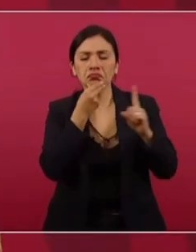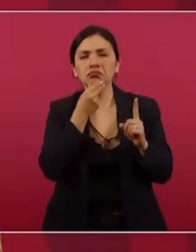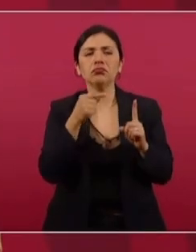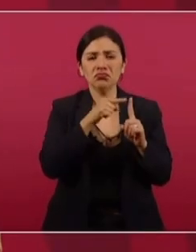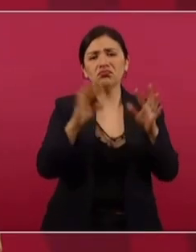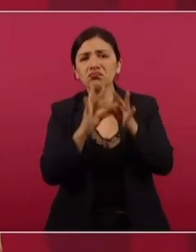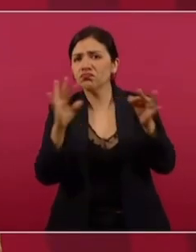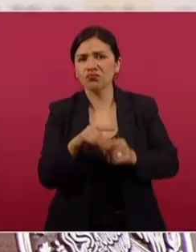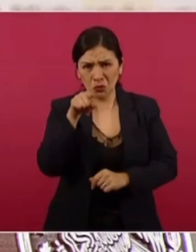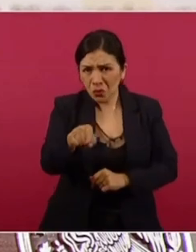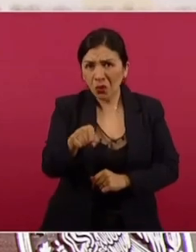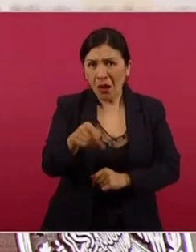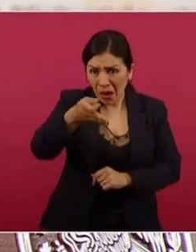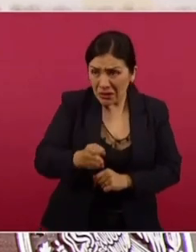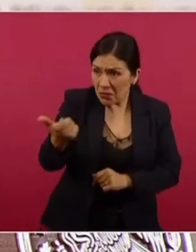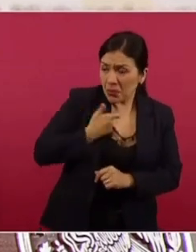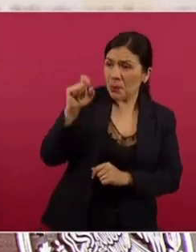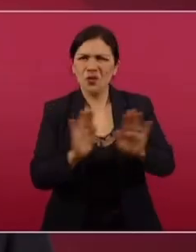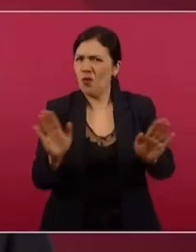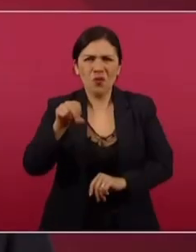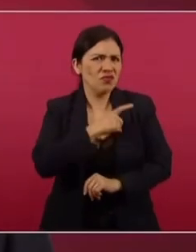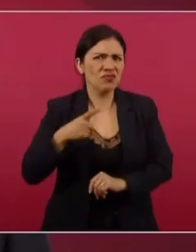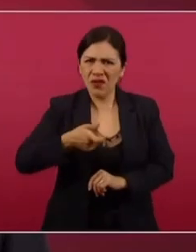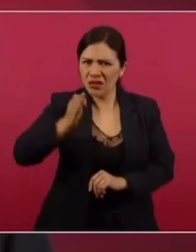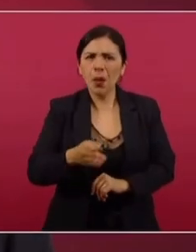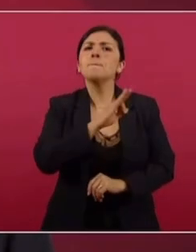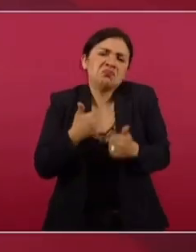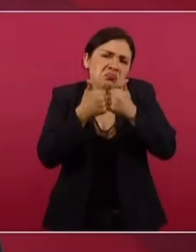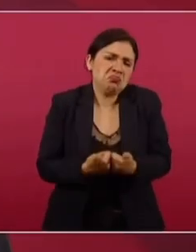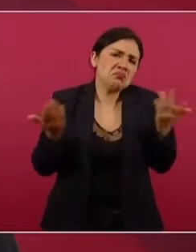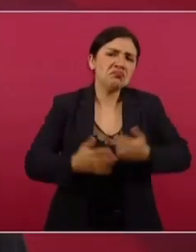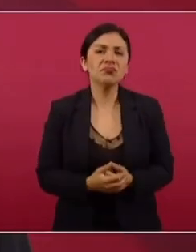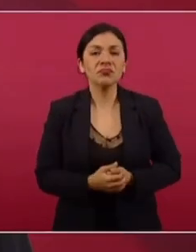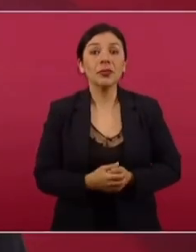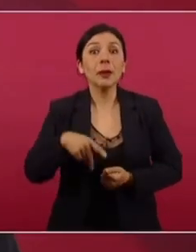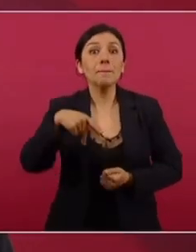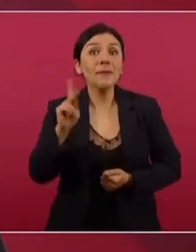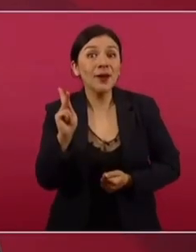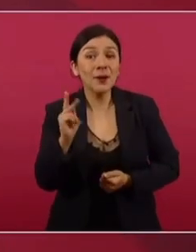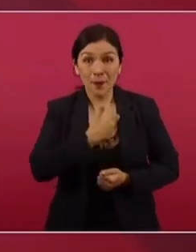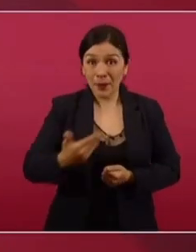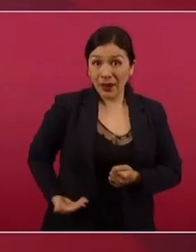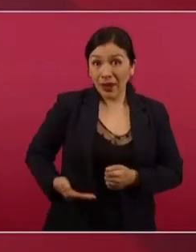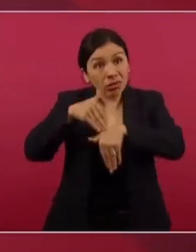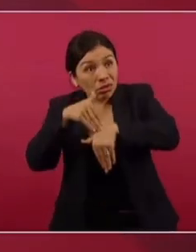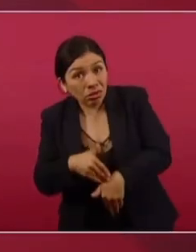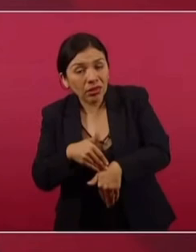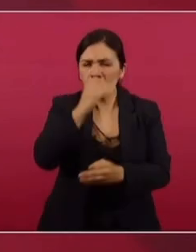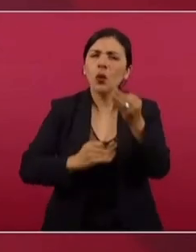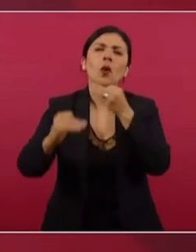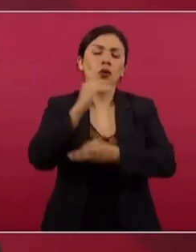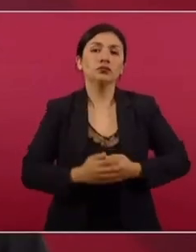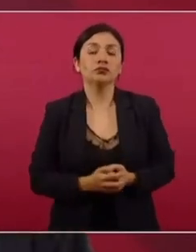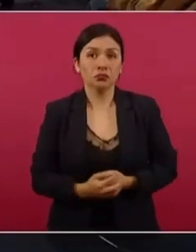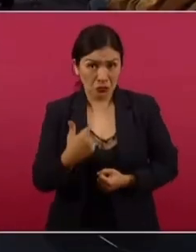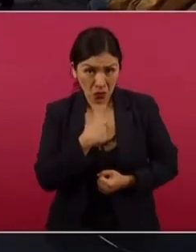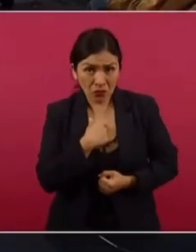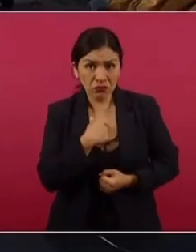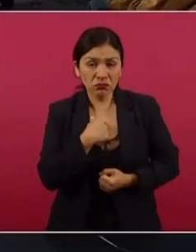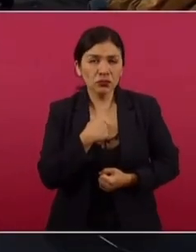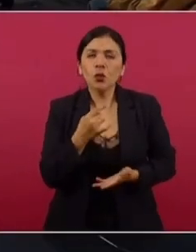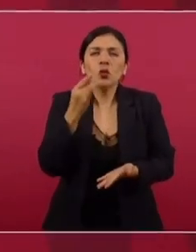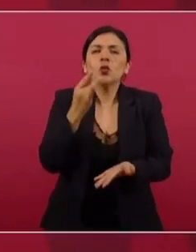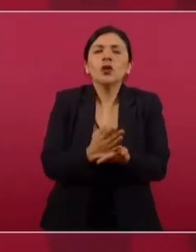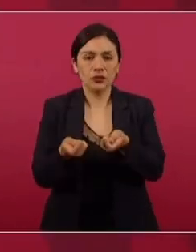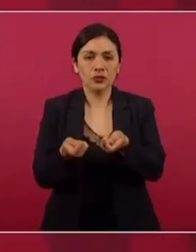y les dijo, no acepten los 20 mil pesos por hectárea, pidan 200 mil. Pero el presidente no se va a dejar chantajear. Y les aclaré algo, yo soy simplemente